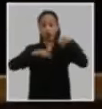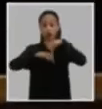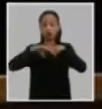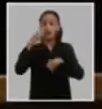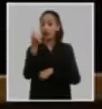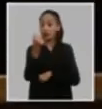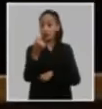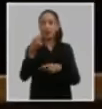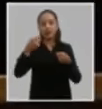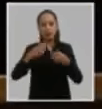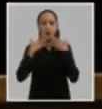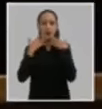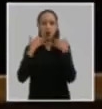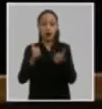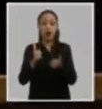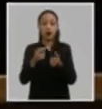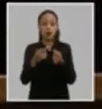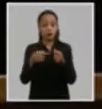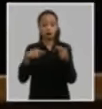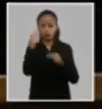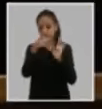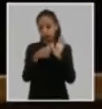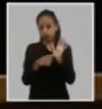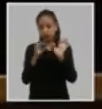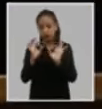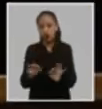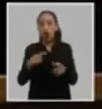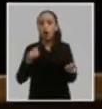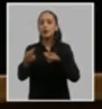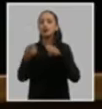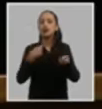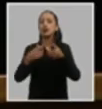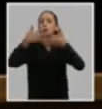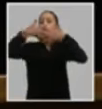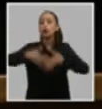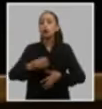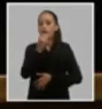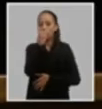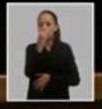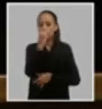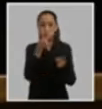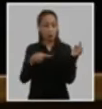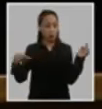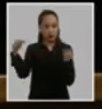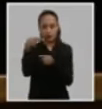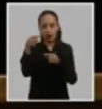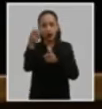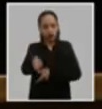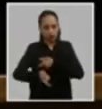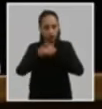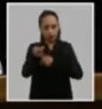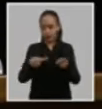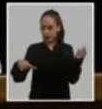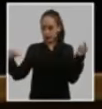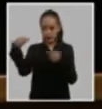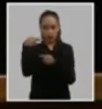desarrollar la producción y comercialización de alimentos con mayor énfasis en el sector agropecuario